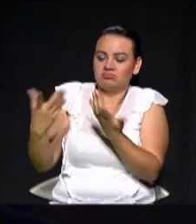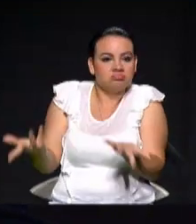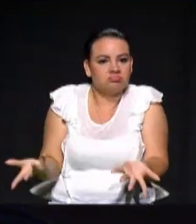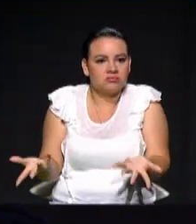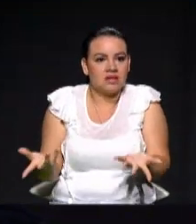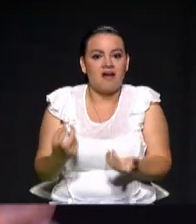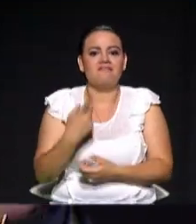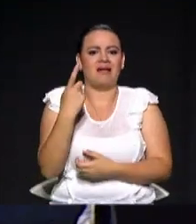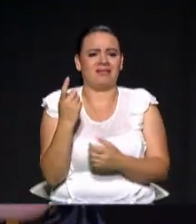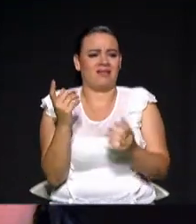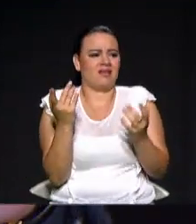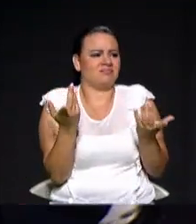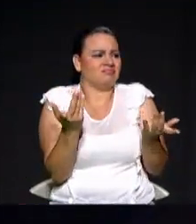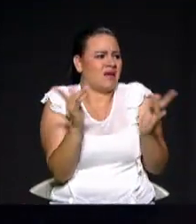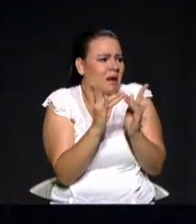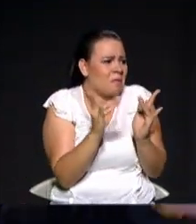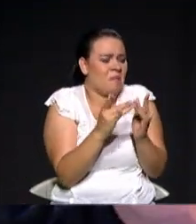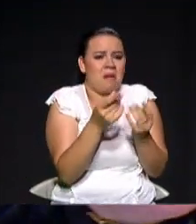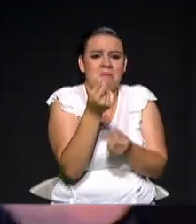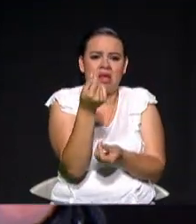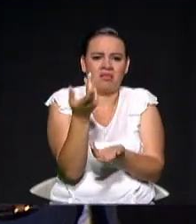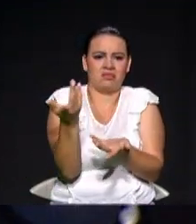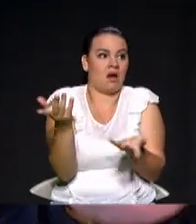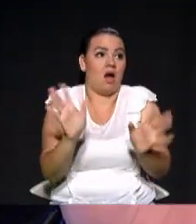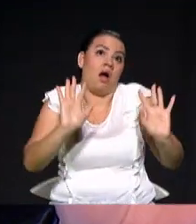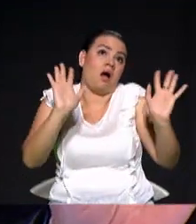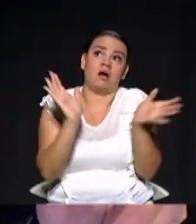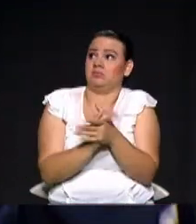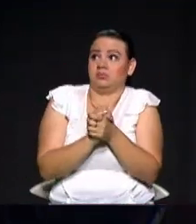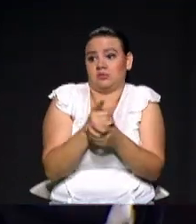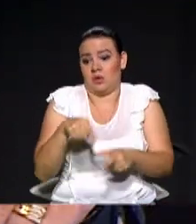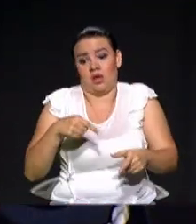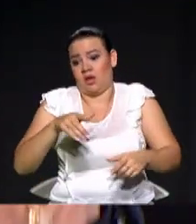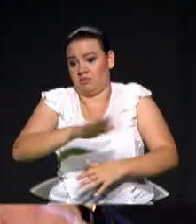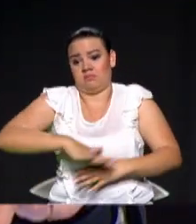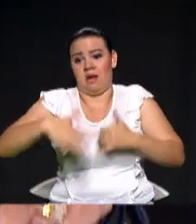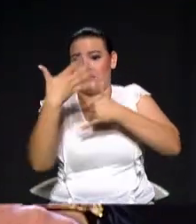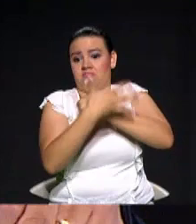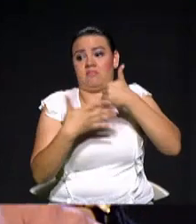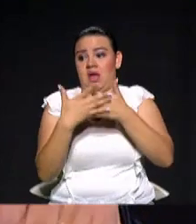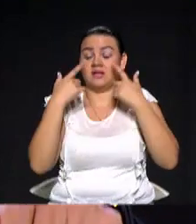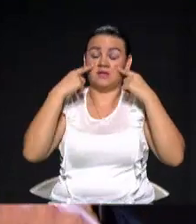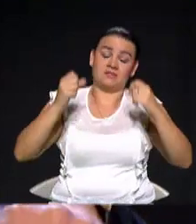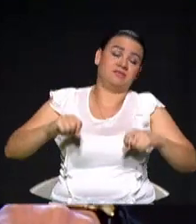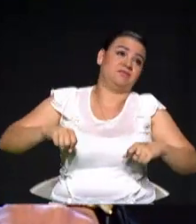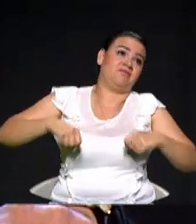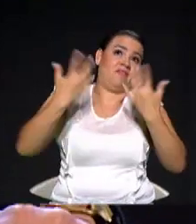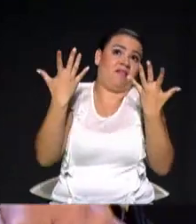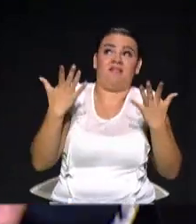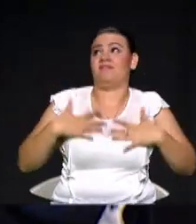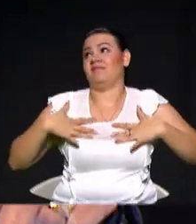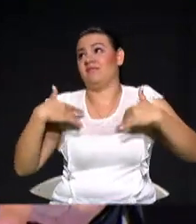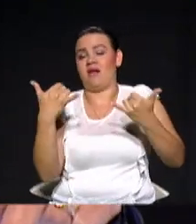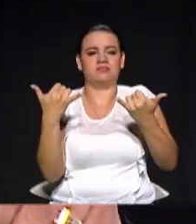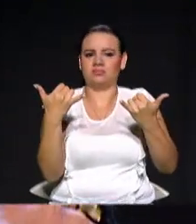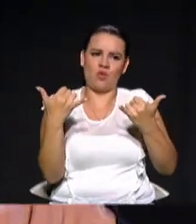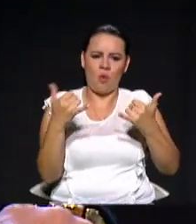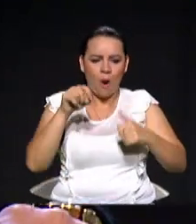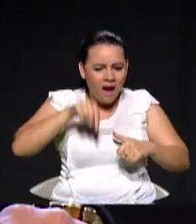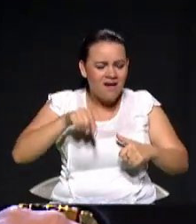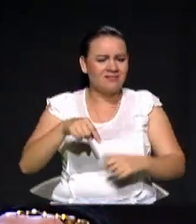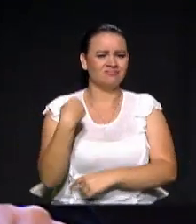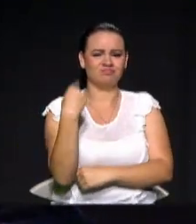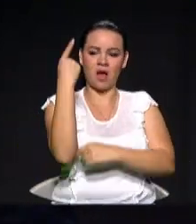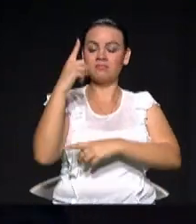se muera. Y la corrupción, no, parece que esto fuera el país de las maravillas. Aquí hay una corrupción asolapada en la ciudad de Medellín, y se les está